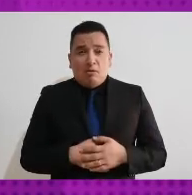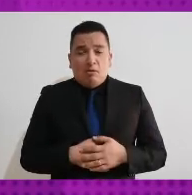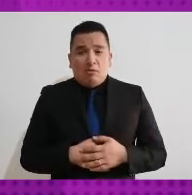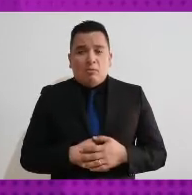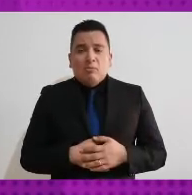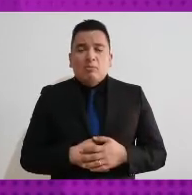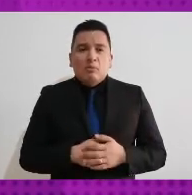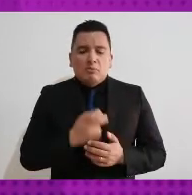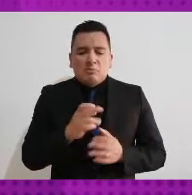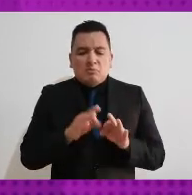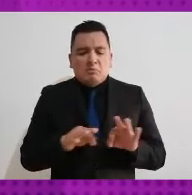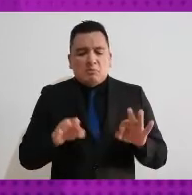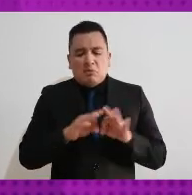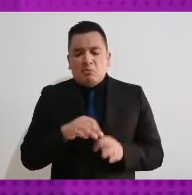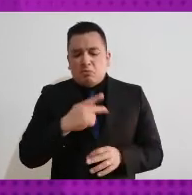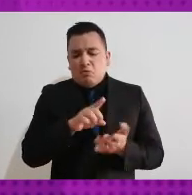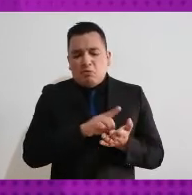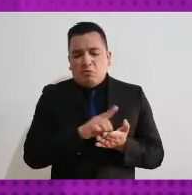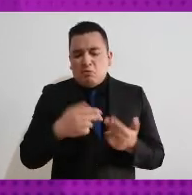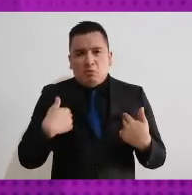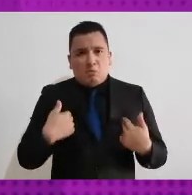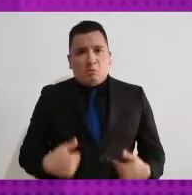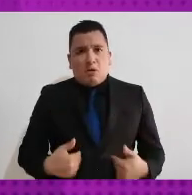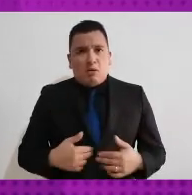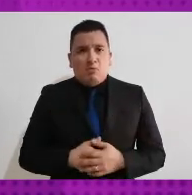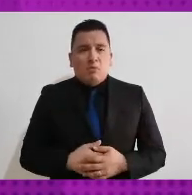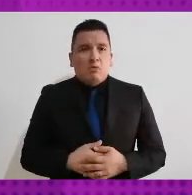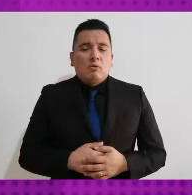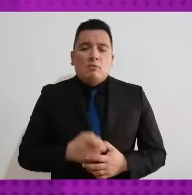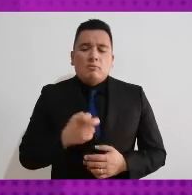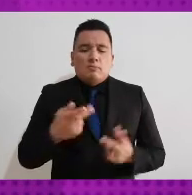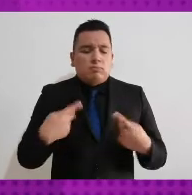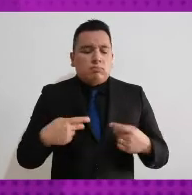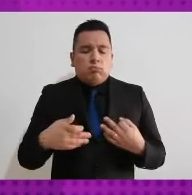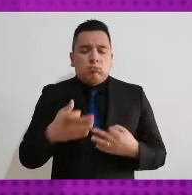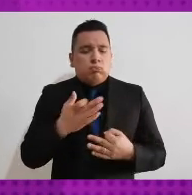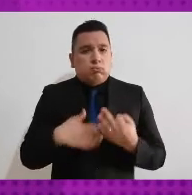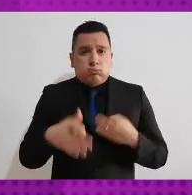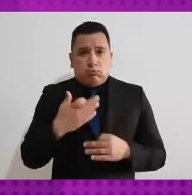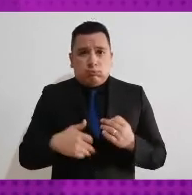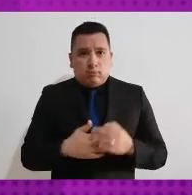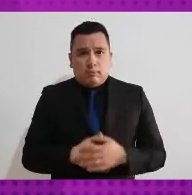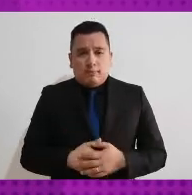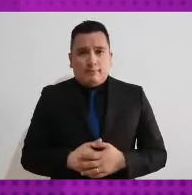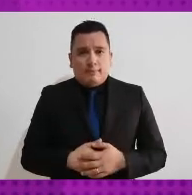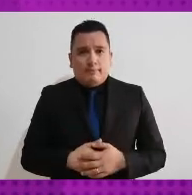electorales políticos que también son derechos humanos absolutamente todas las personas de la sociedad